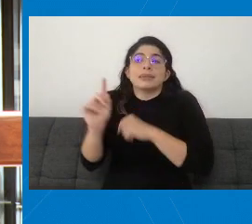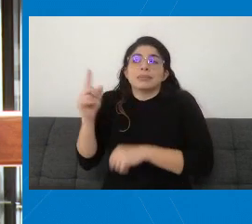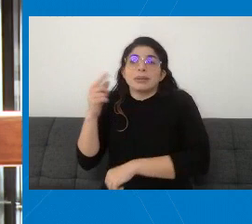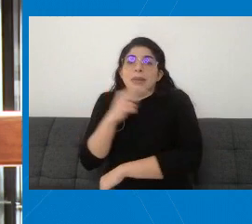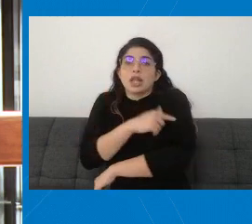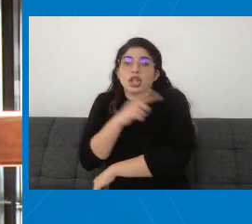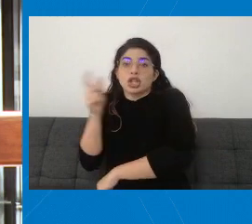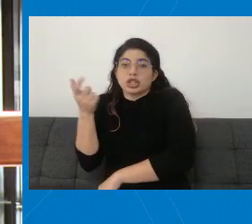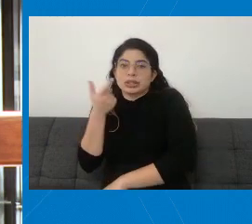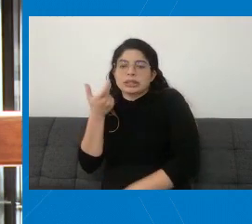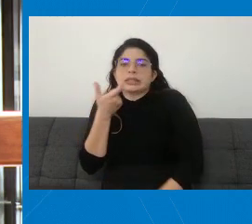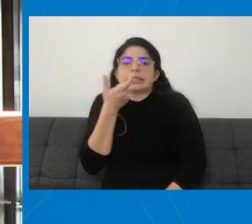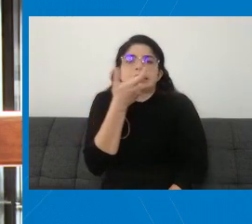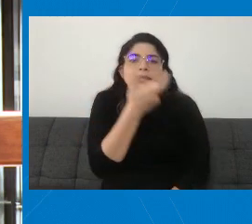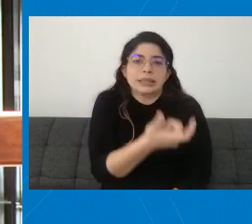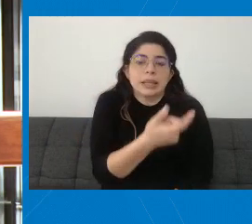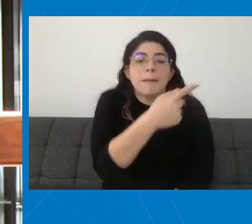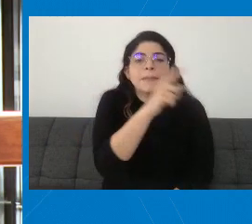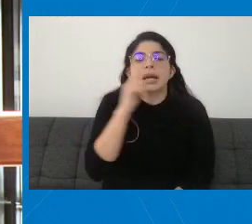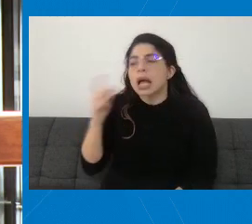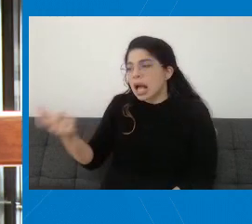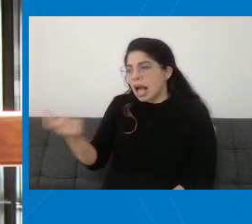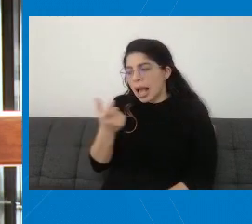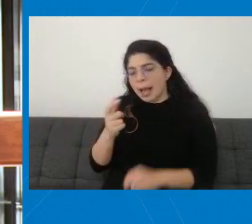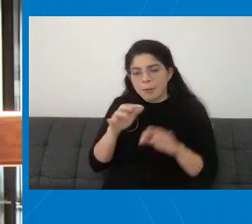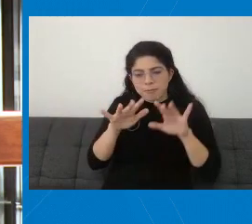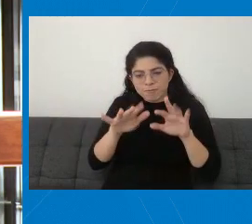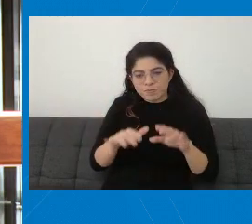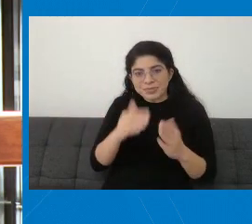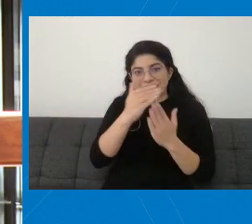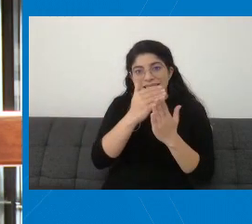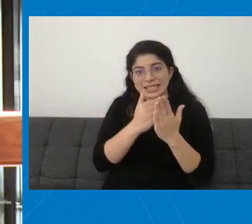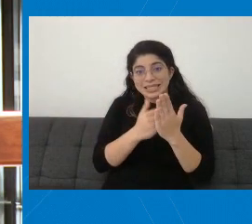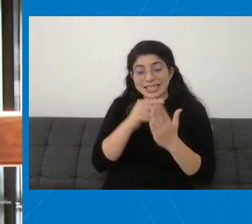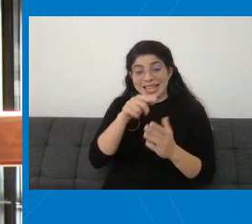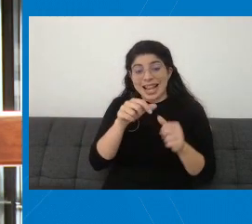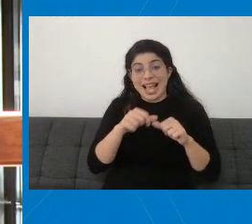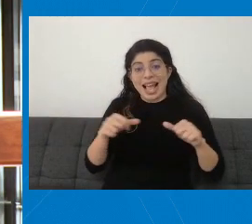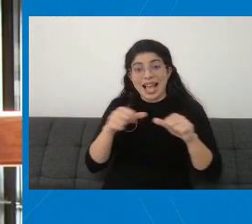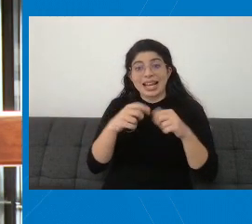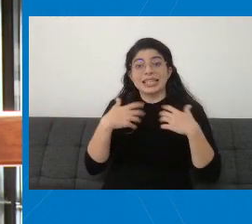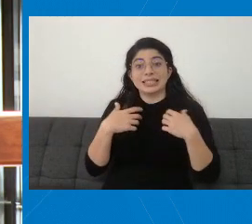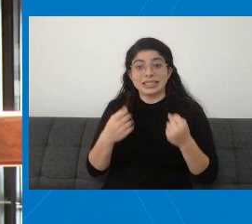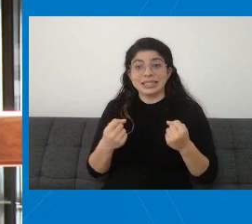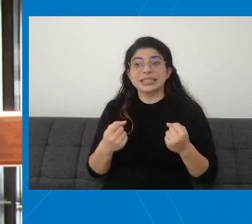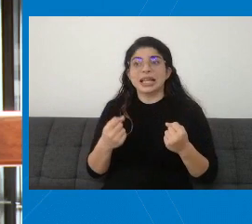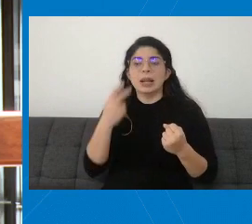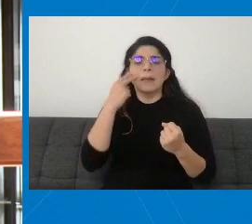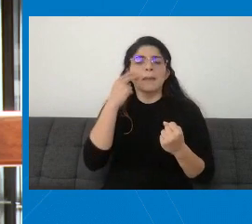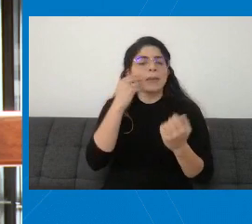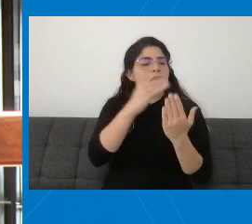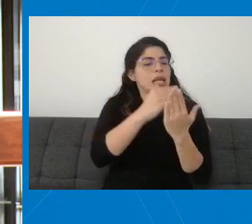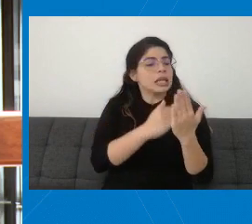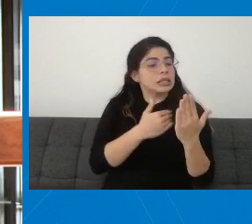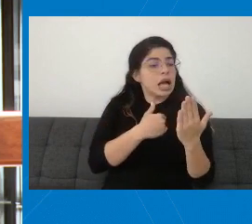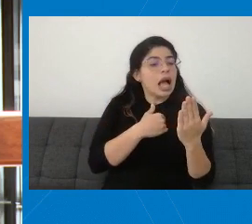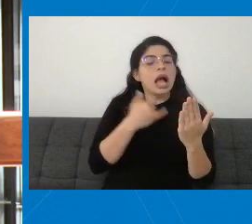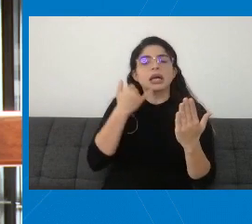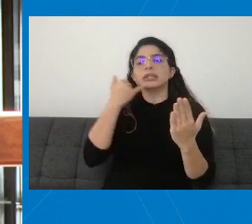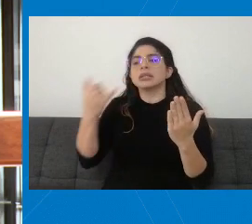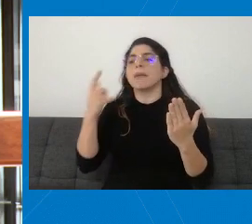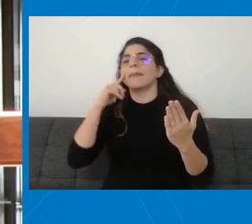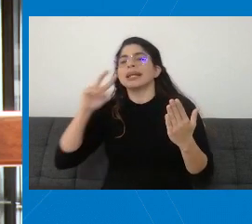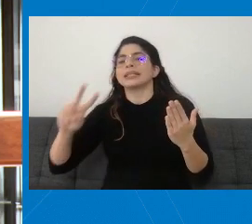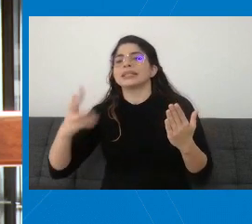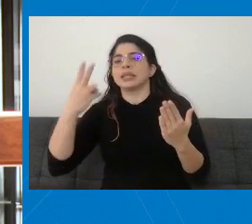y para que los pongan en lista. Entonces, esa área de salud, de acuerdo a la disponibilidad de dosis, los va a llamar para aplicación de la segunda